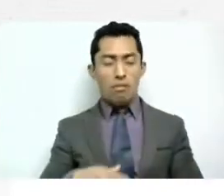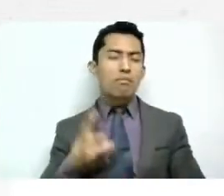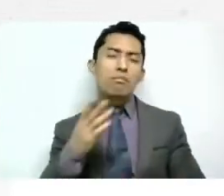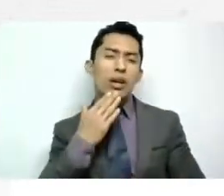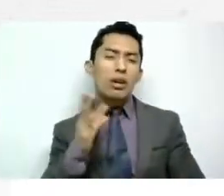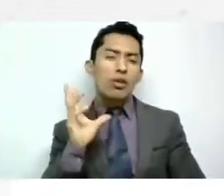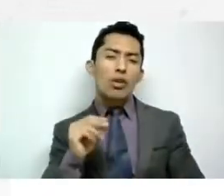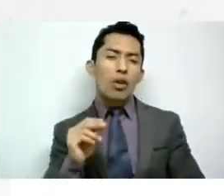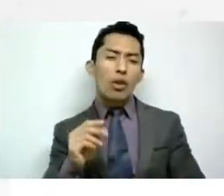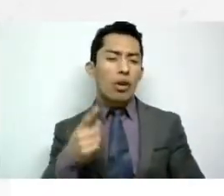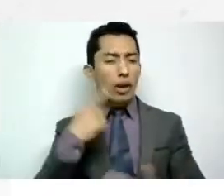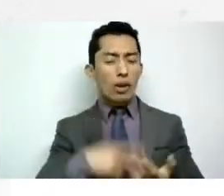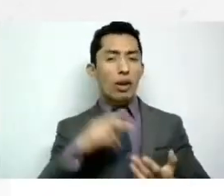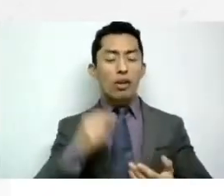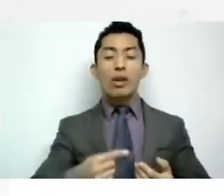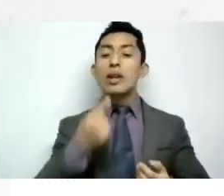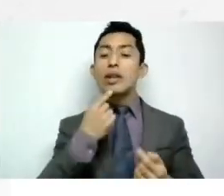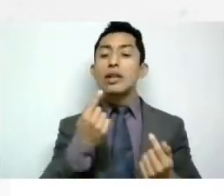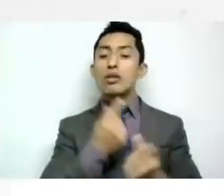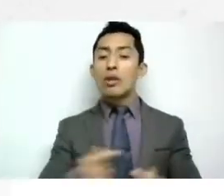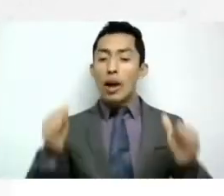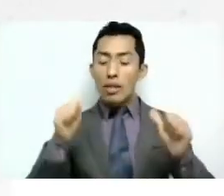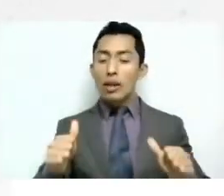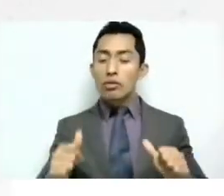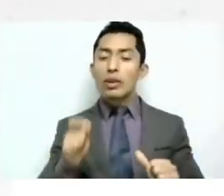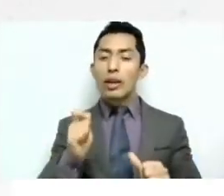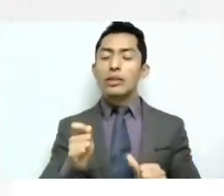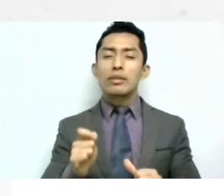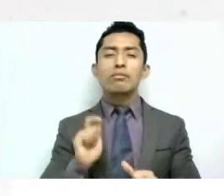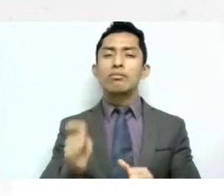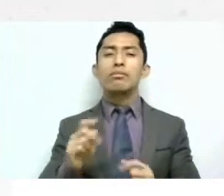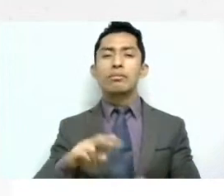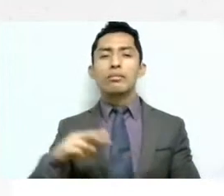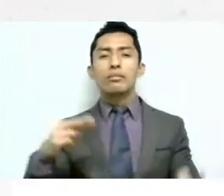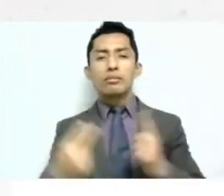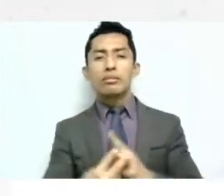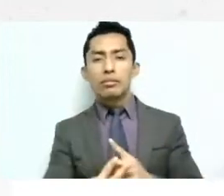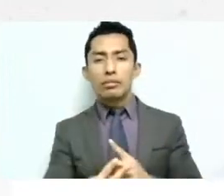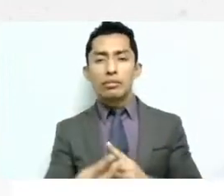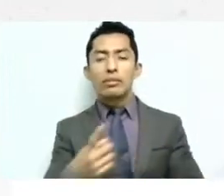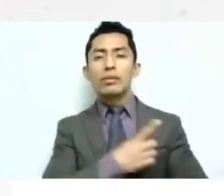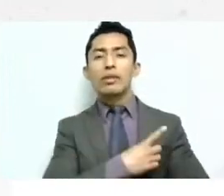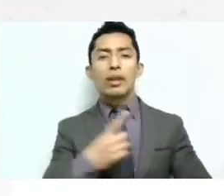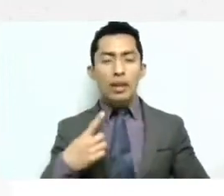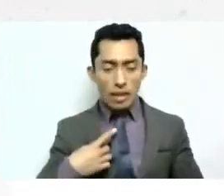creo que el principio de interés superior del menor a lo que va es hay que revisar